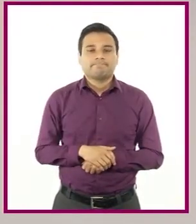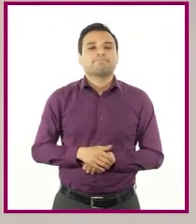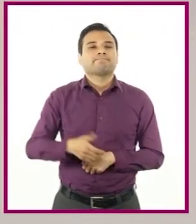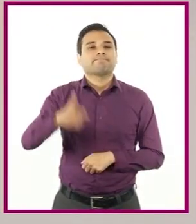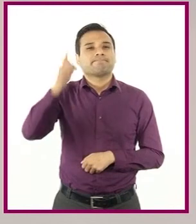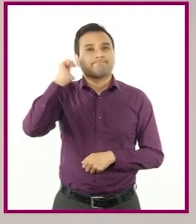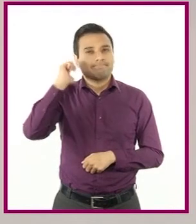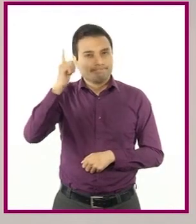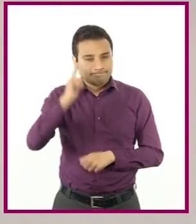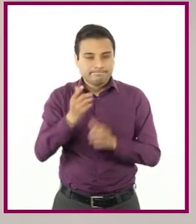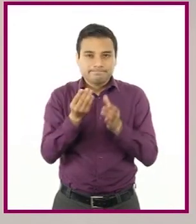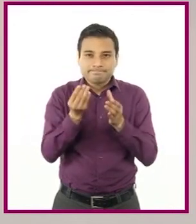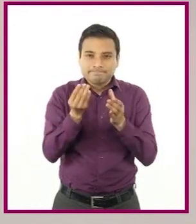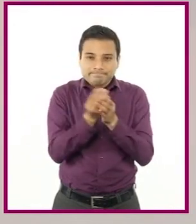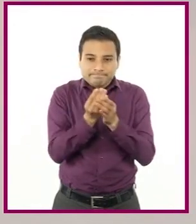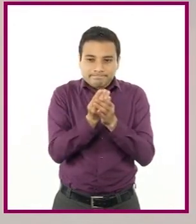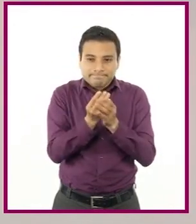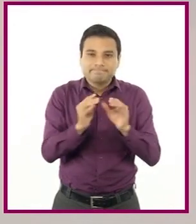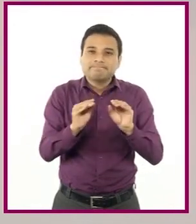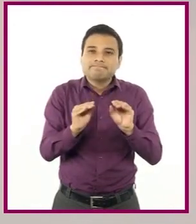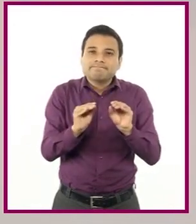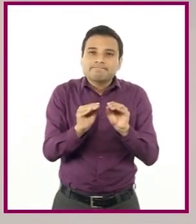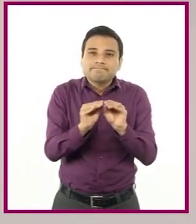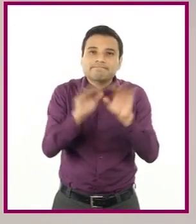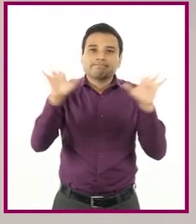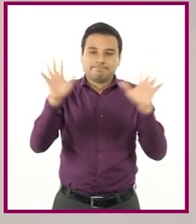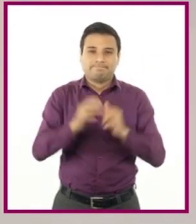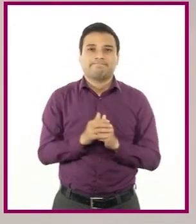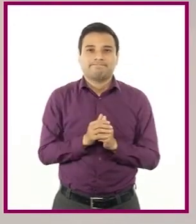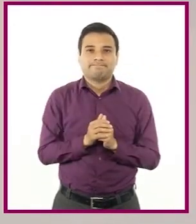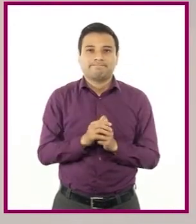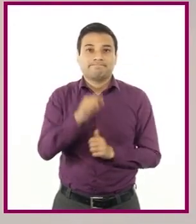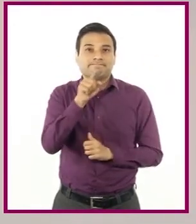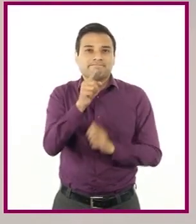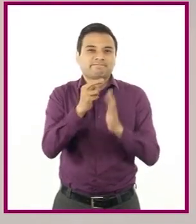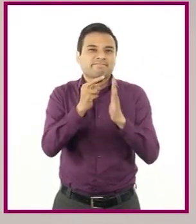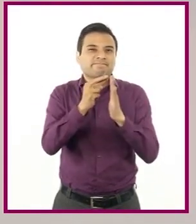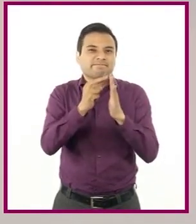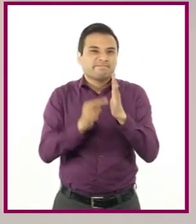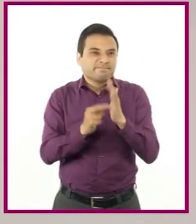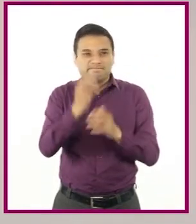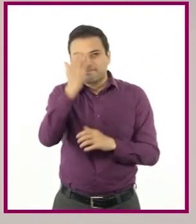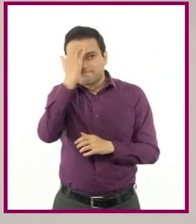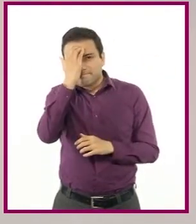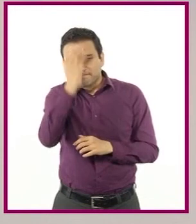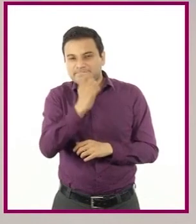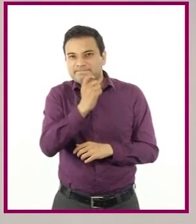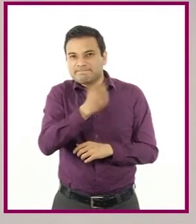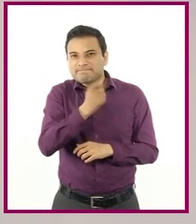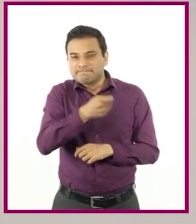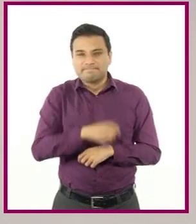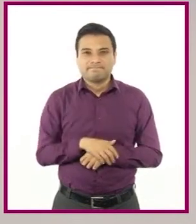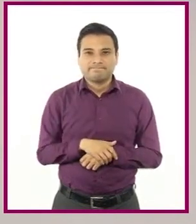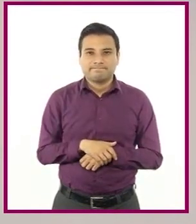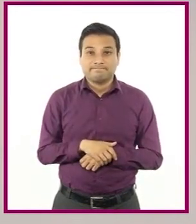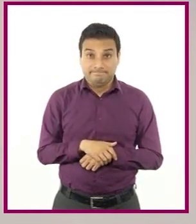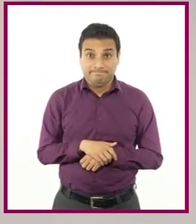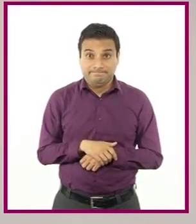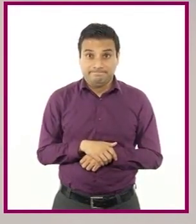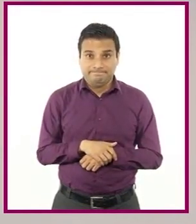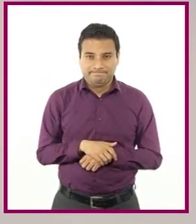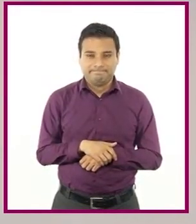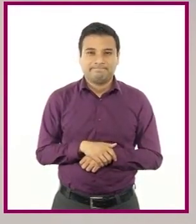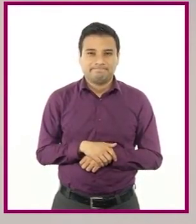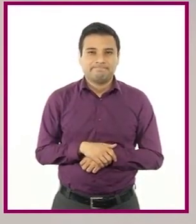que con esta sesión ya tengan suficientes elementos para revisar cualquier reglamento deportivo. Para comprobarlo, pueden